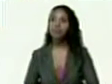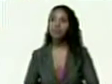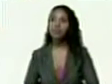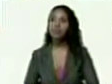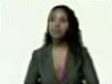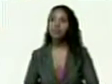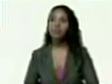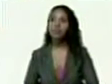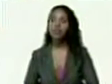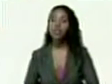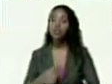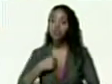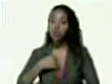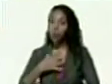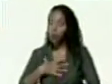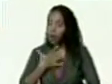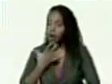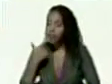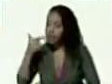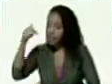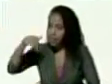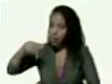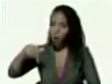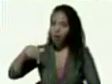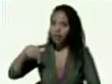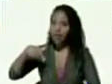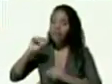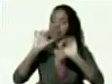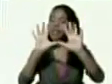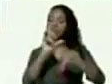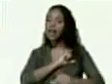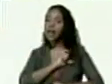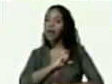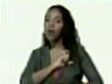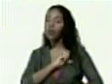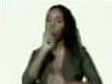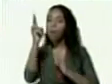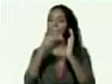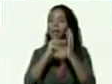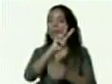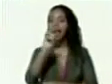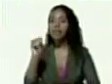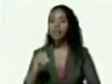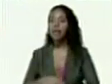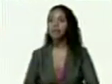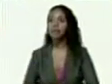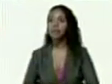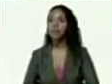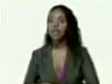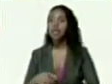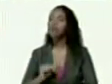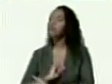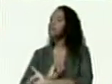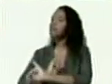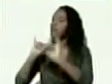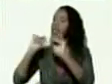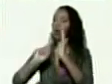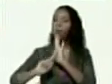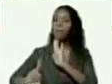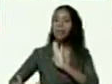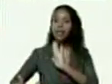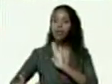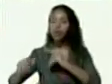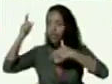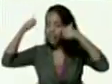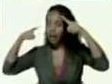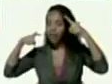yo puedo decir hoy 10 de enero 2020 hemos cumplido comandante Chávez